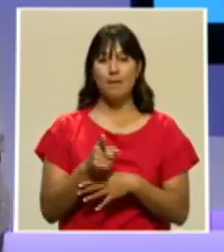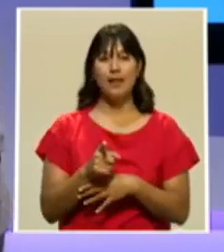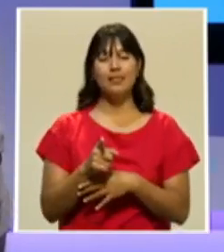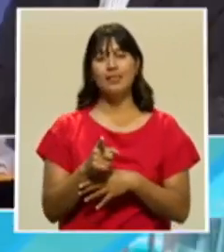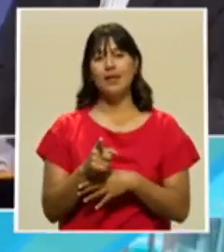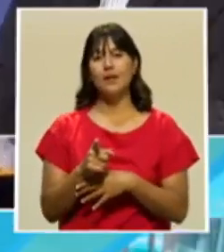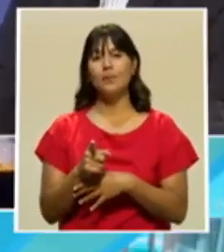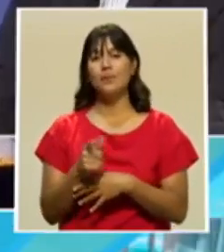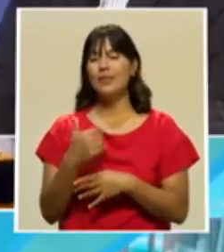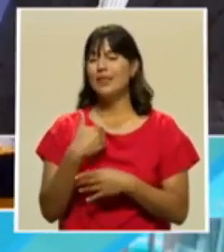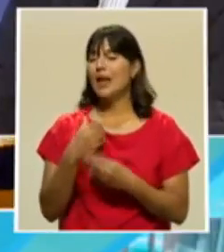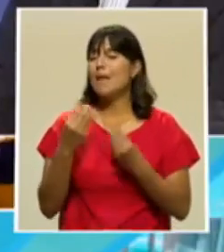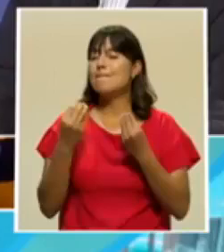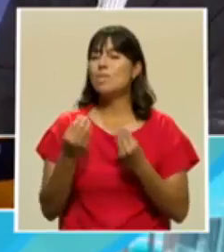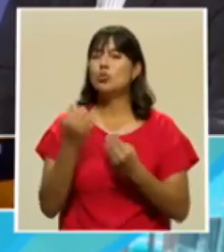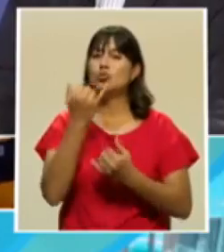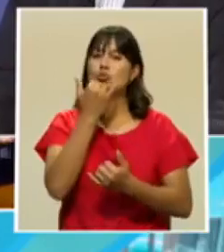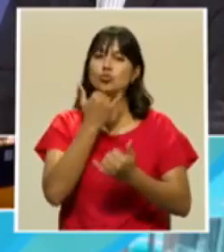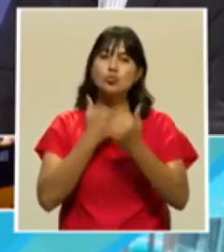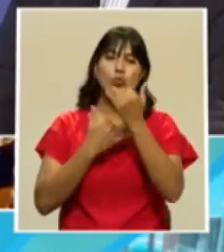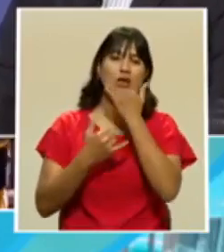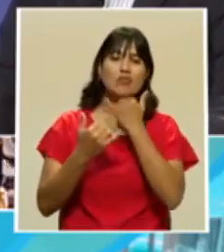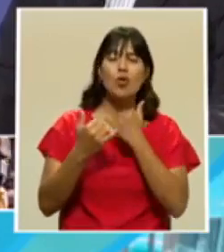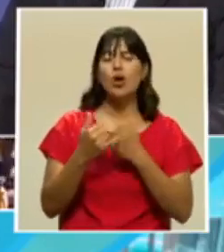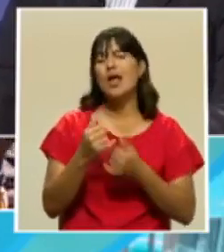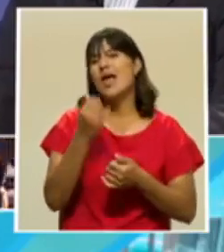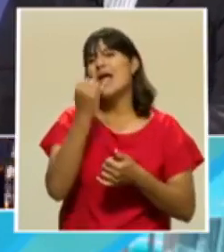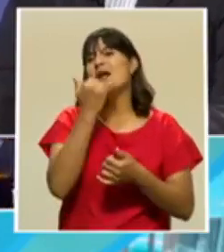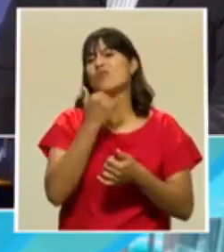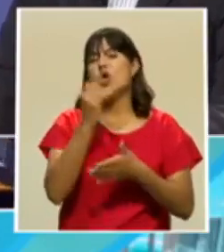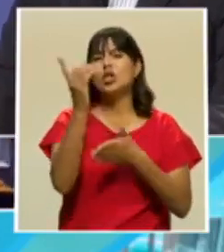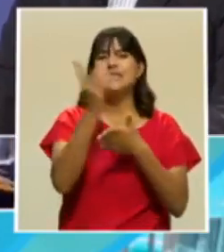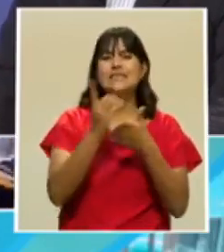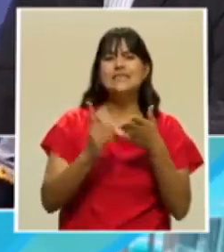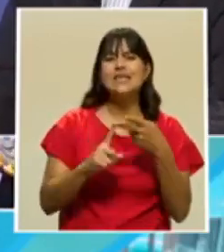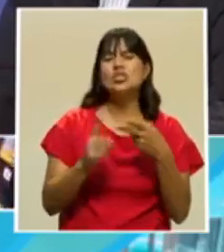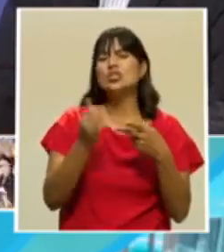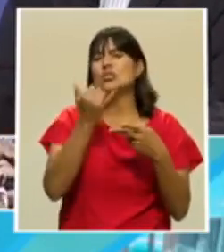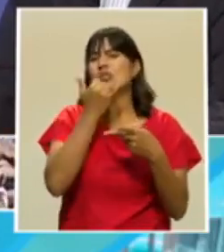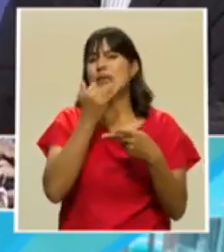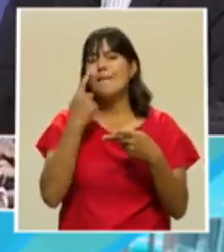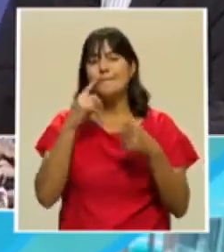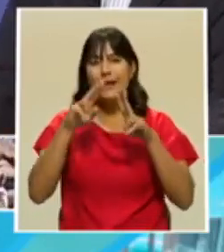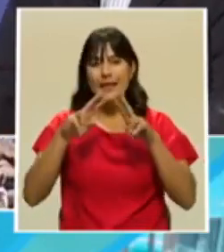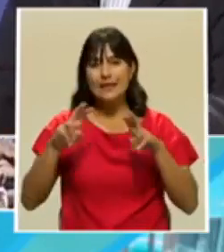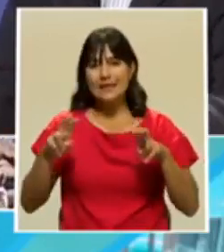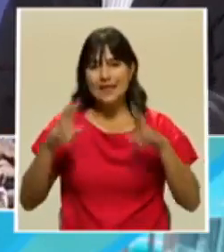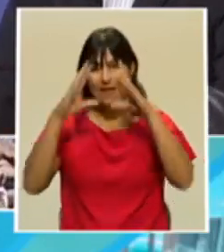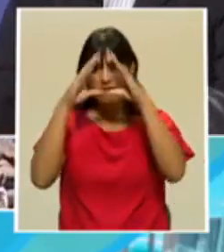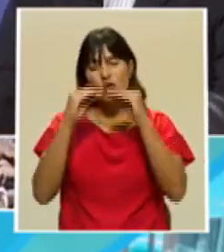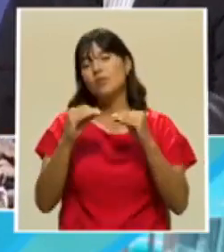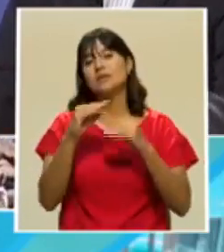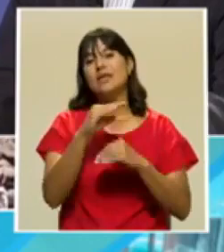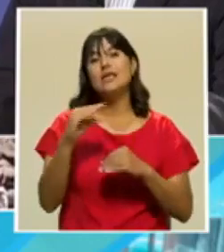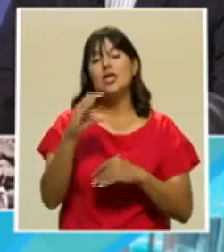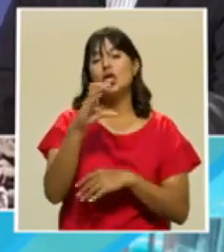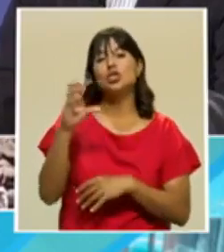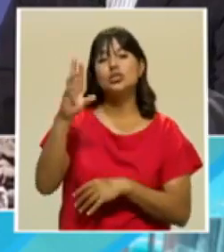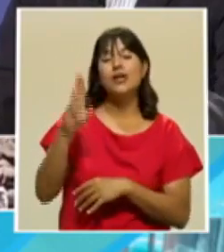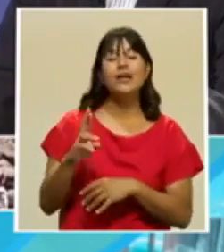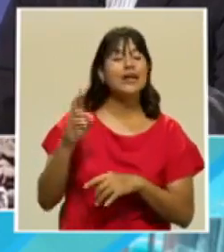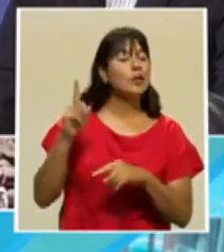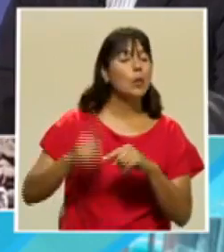repleto de errores, errores de diseño, errores de análisis de los datos y nuestro país no puede